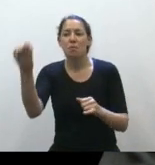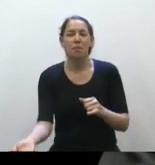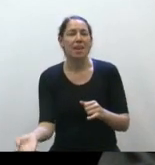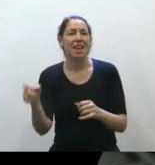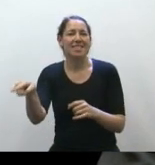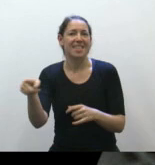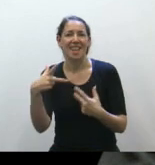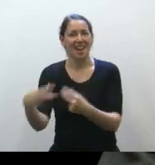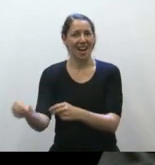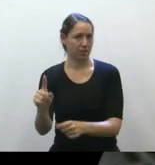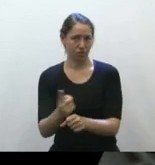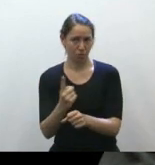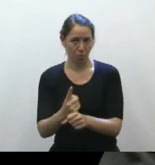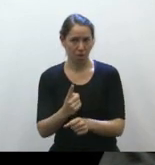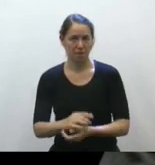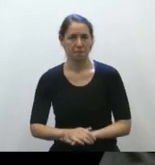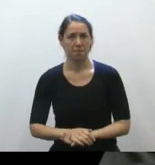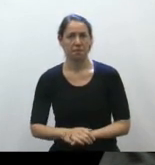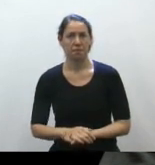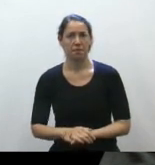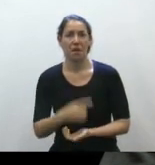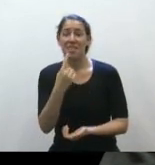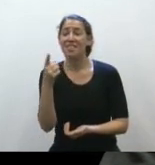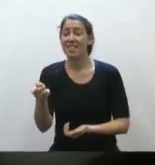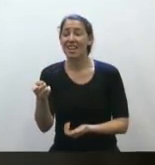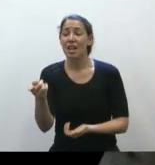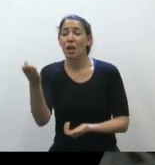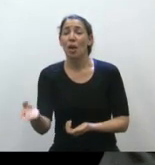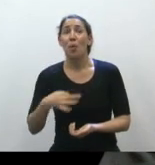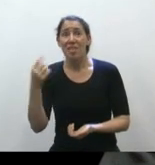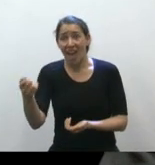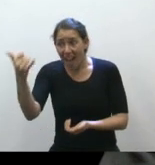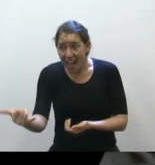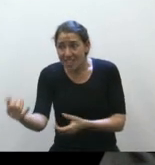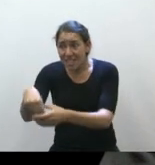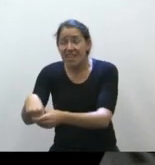No se puede decir a alguien que vive que no tiene vida.